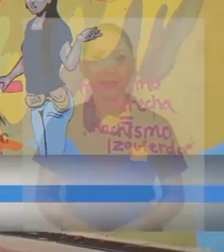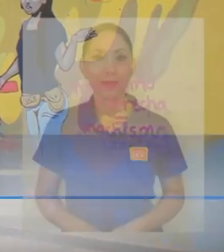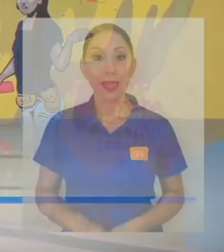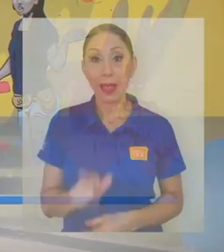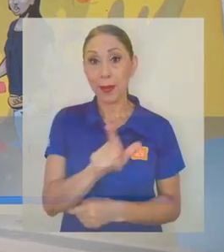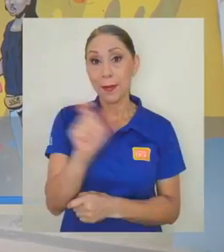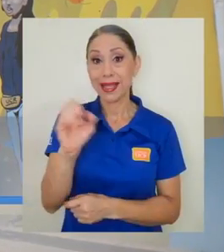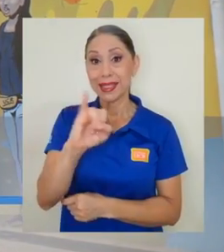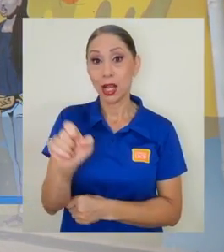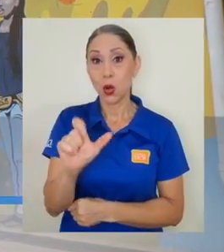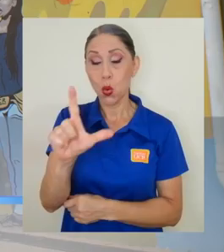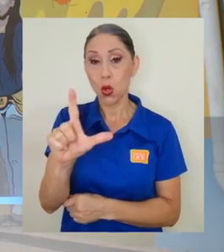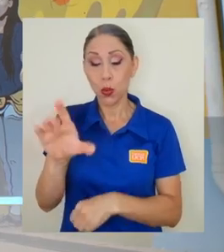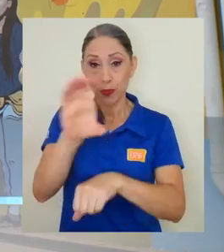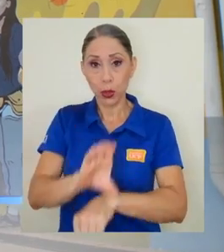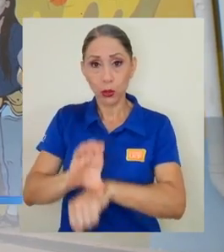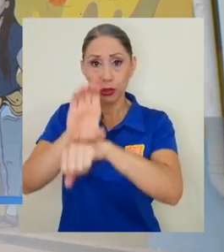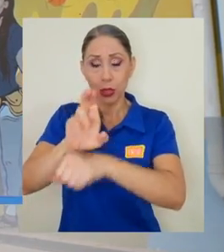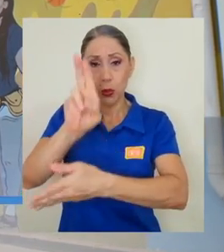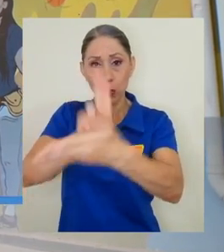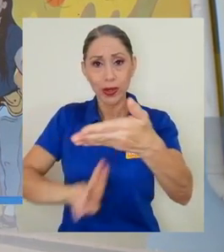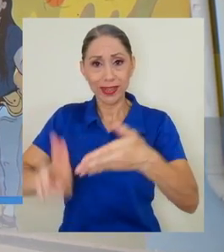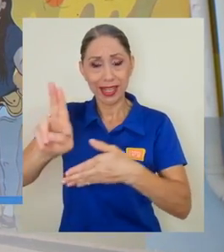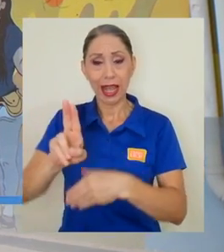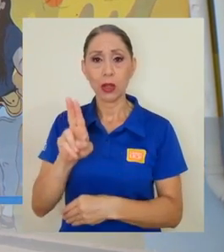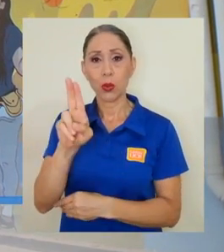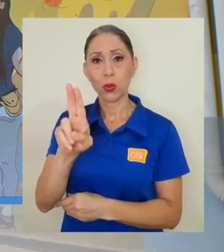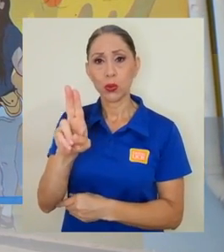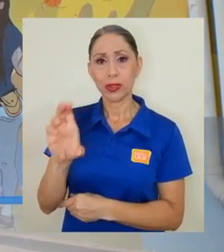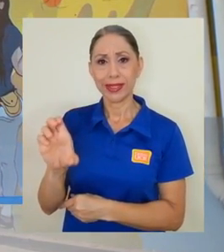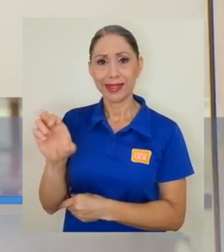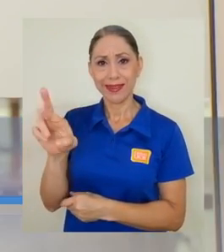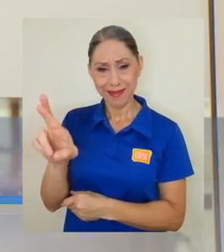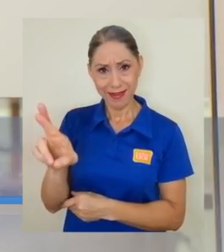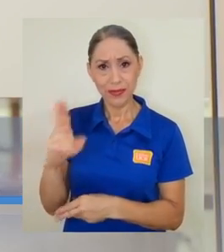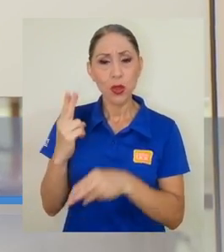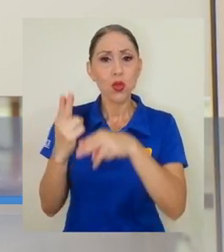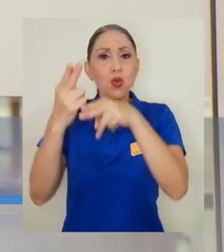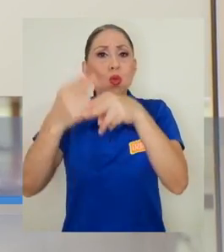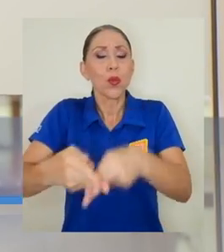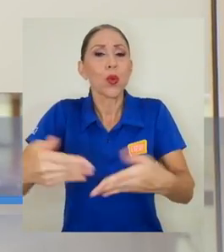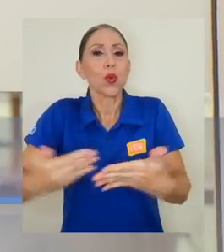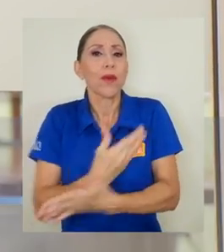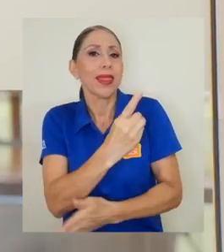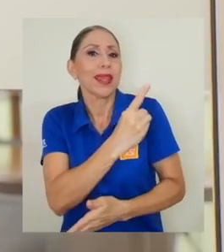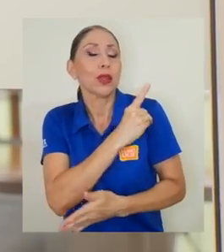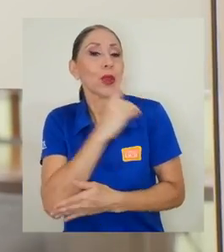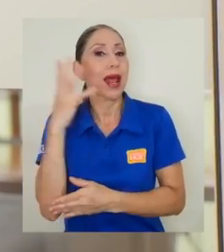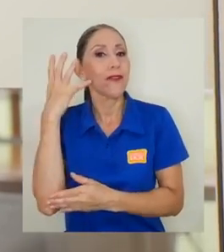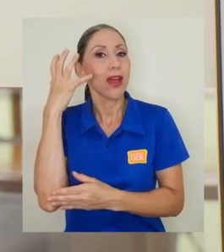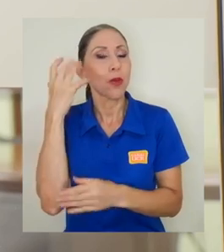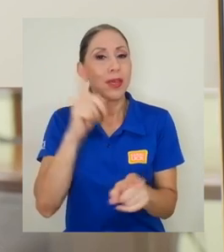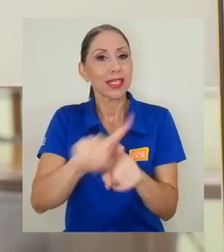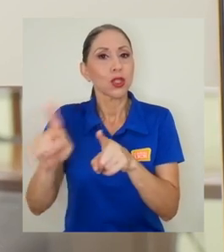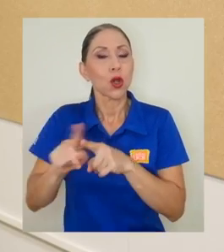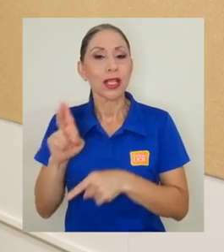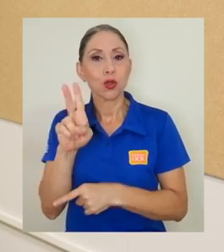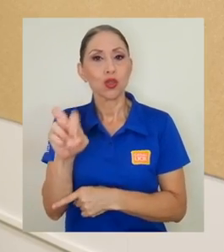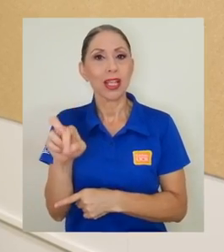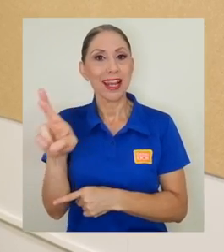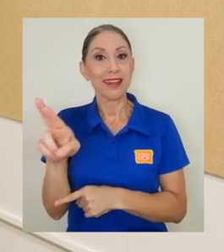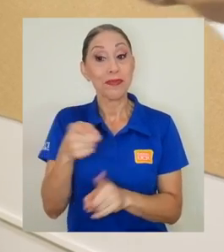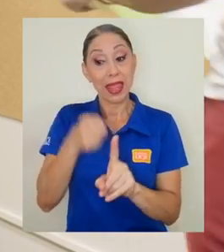Durante el mes de julio, el Consejo Universitario de la Universidad de Costa Rica nombró a la nueva directora de las radioemisoras UCR,